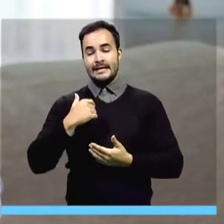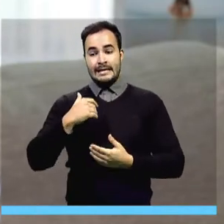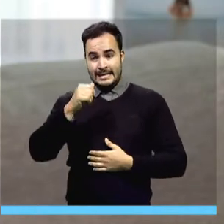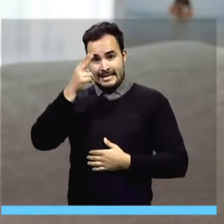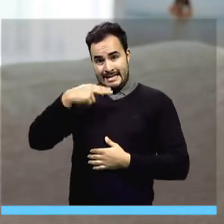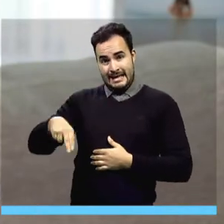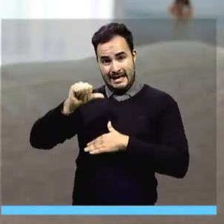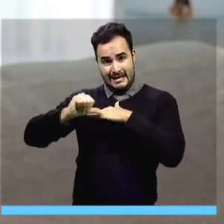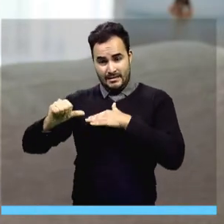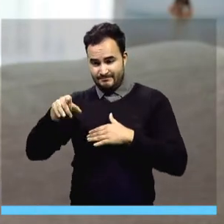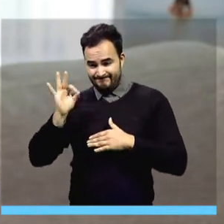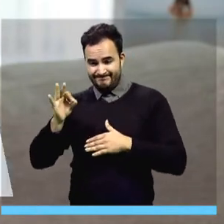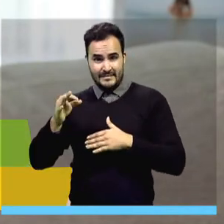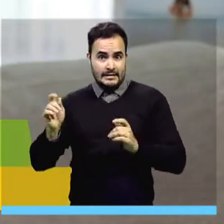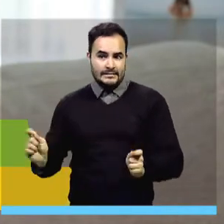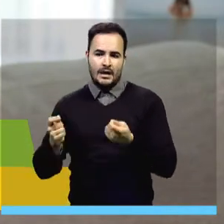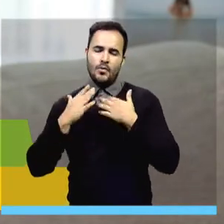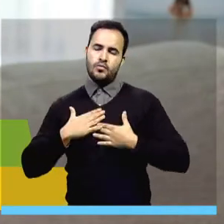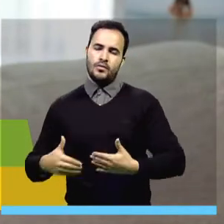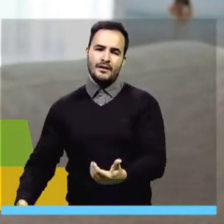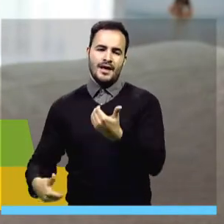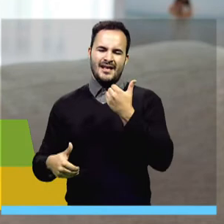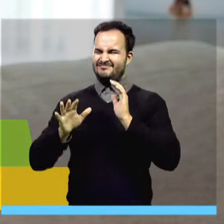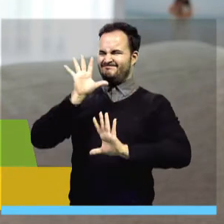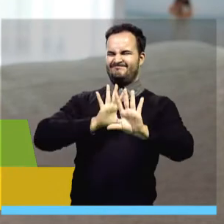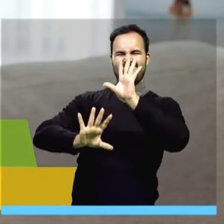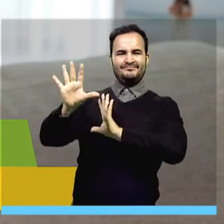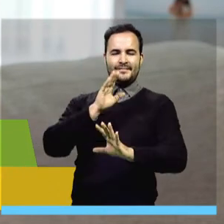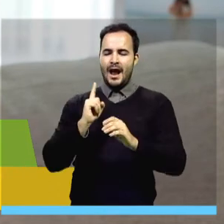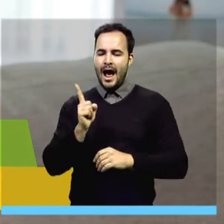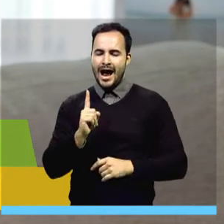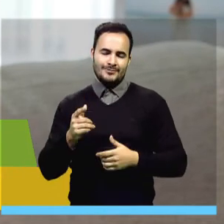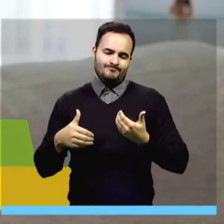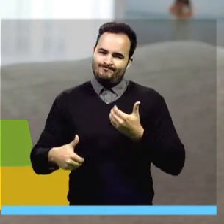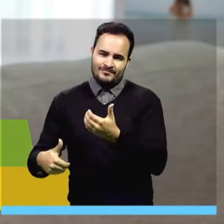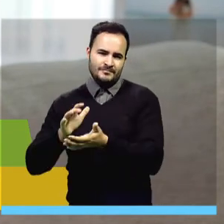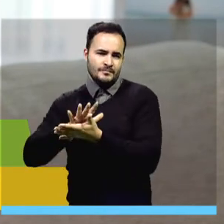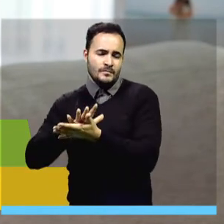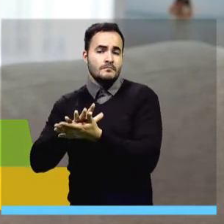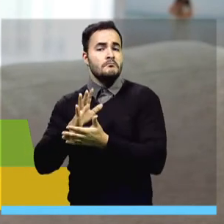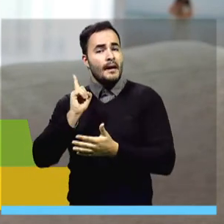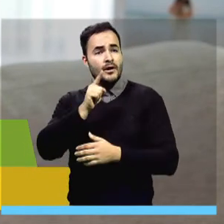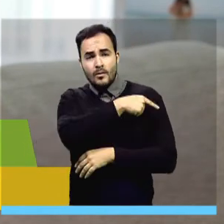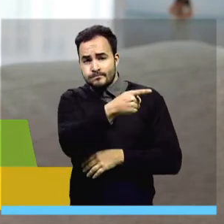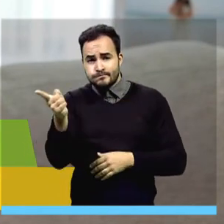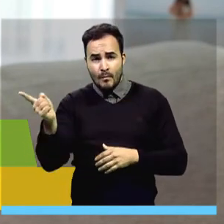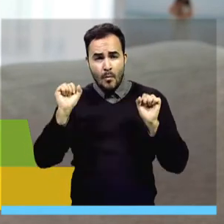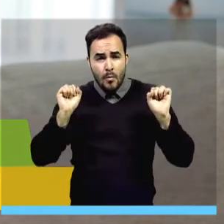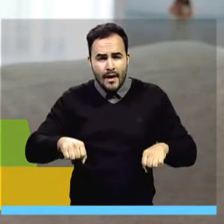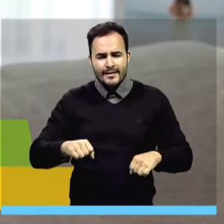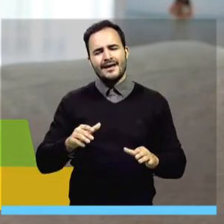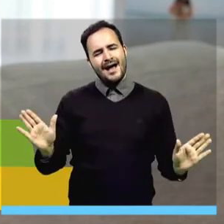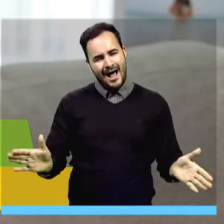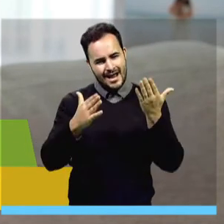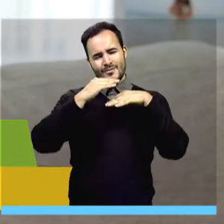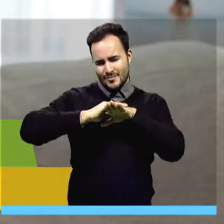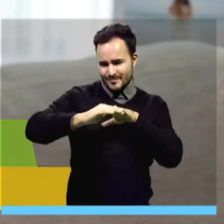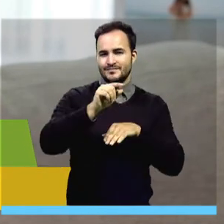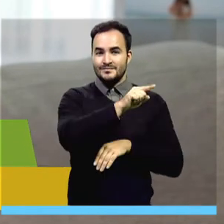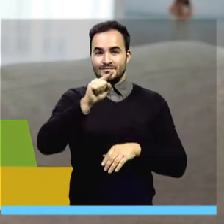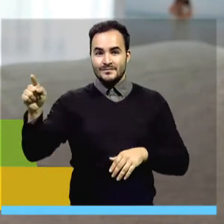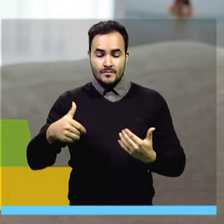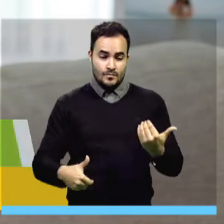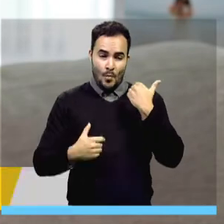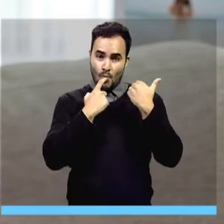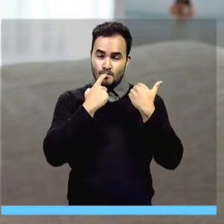después de la cirugía de Aleía porque ella no quiso volver a recibir mi pecho, pero sí quiero hacerles esa invitación a ustedes, mamás,